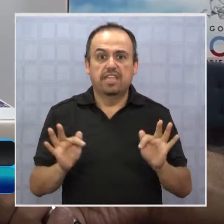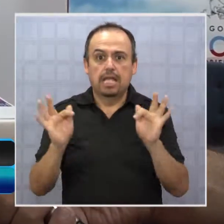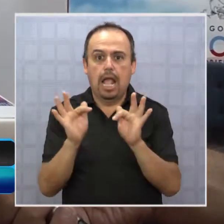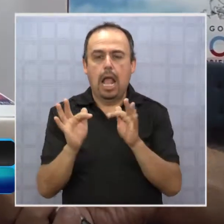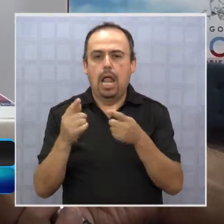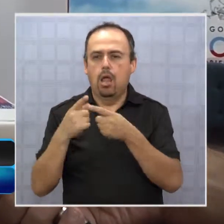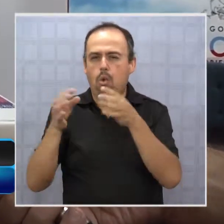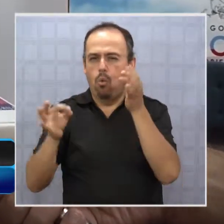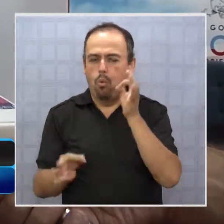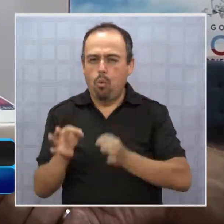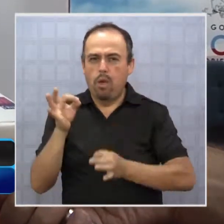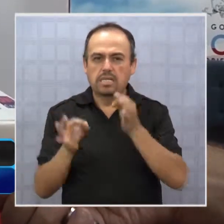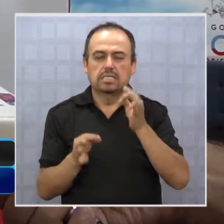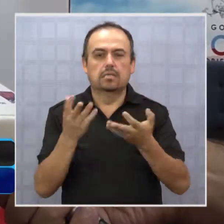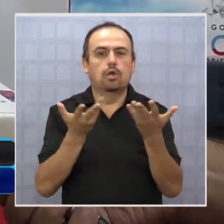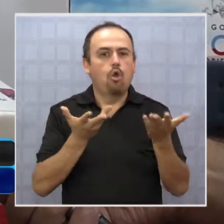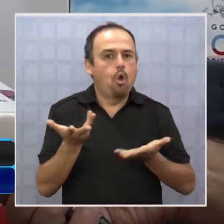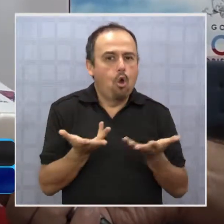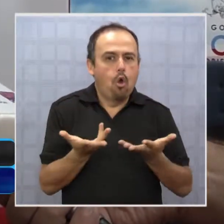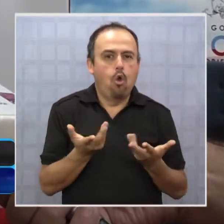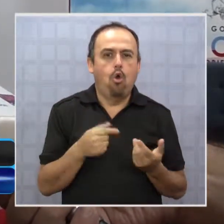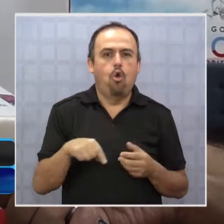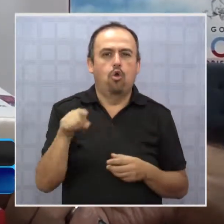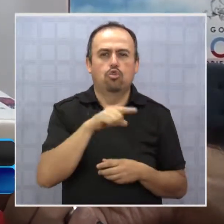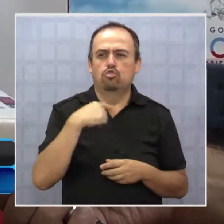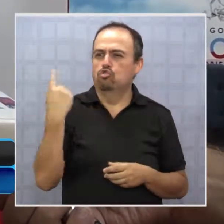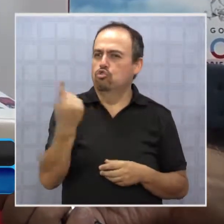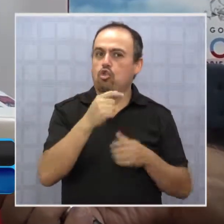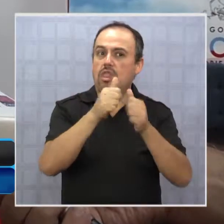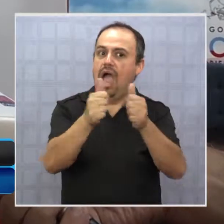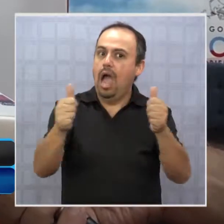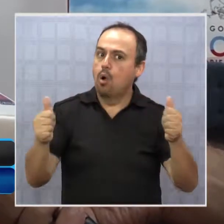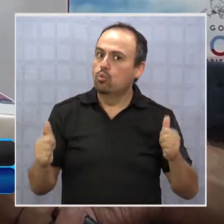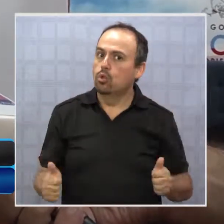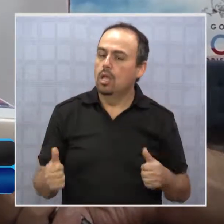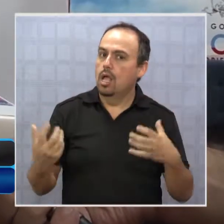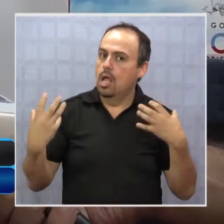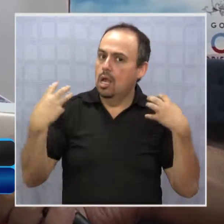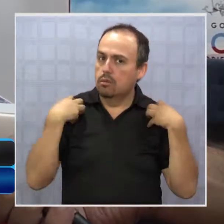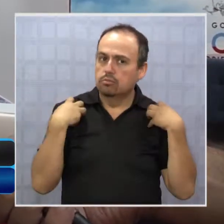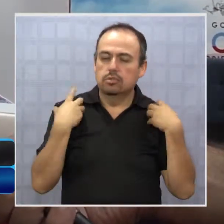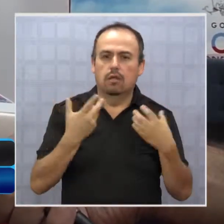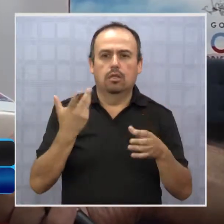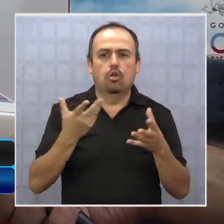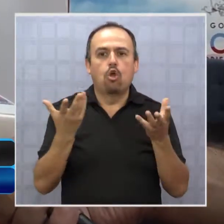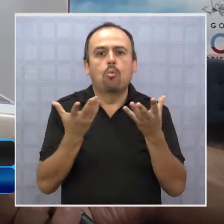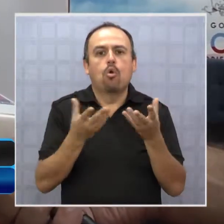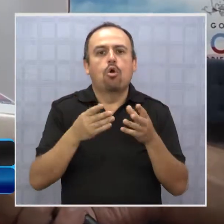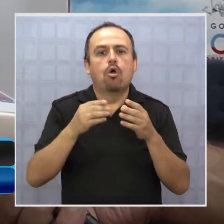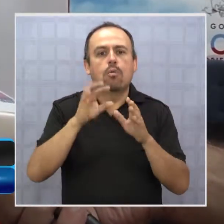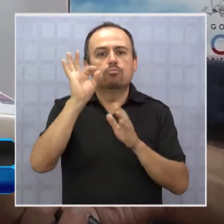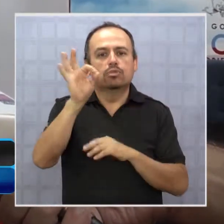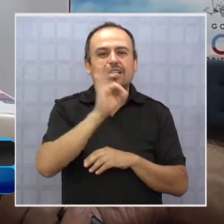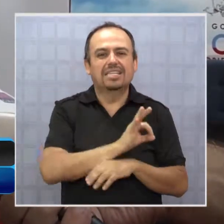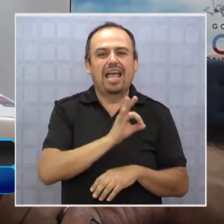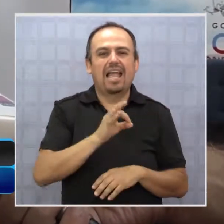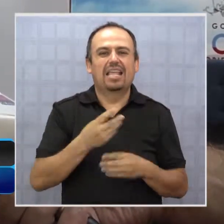y también a los jueces de tal manera de que esto sea de todas las autoridades y de todos los ámbitos de accionar.